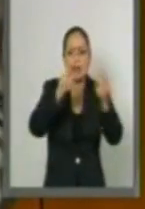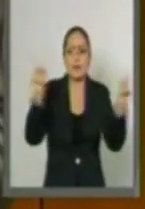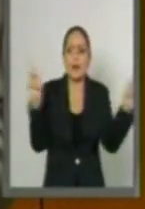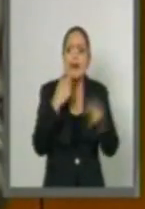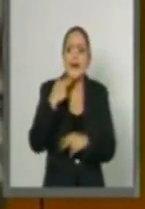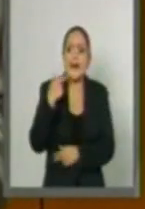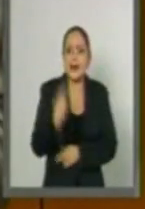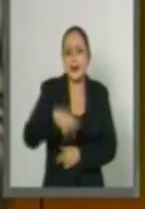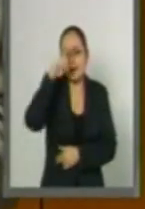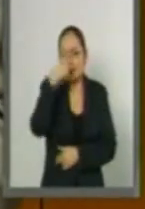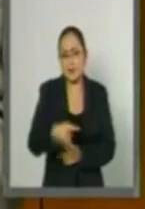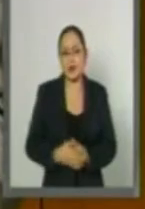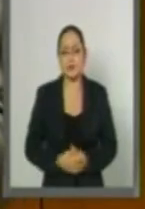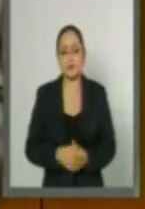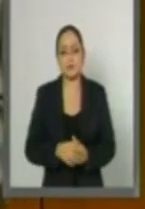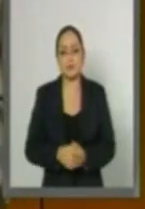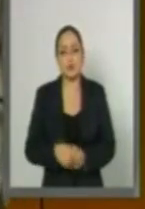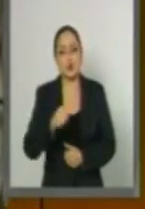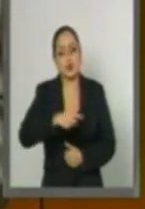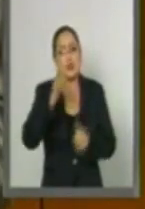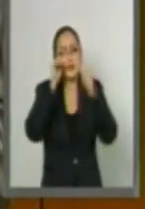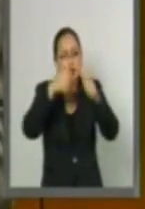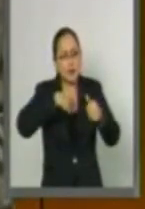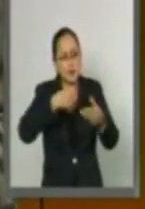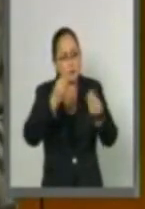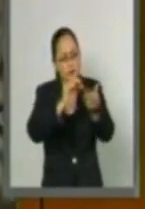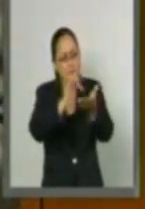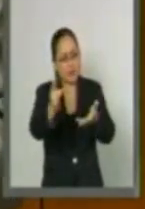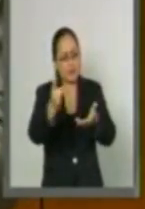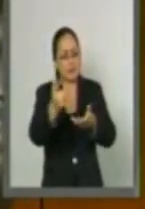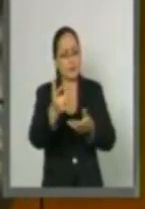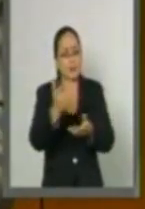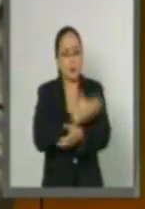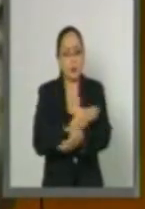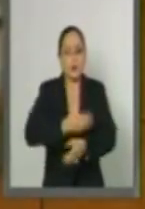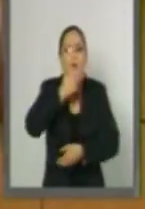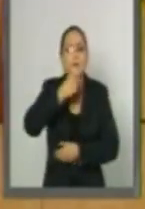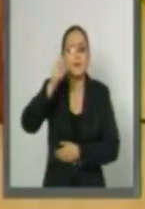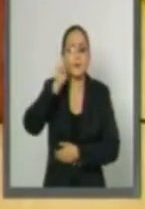de nuestro país. Por su consideración y su voto, muchas gracias compañeras y compañeros.